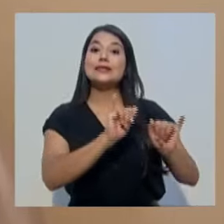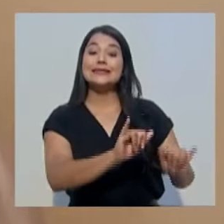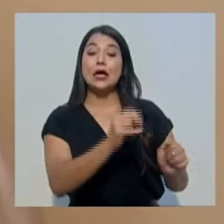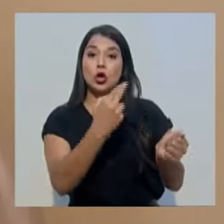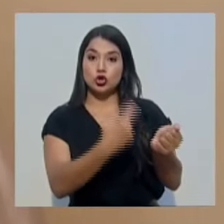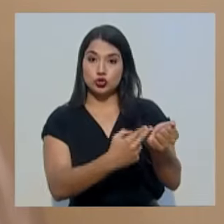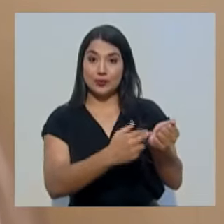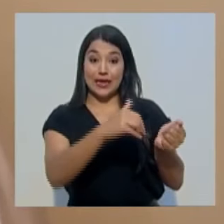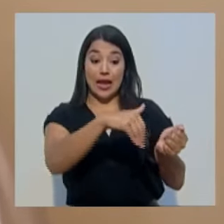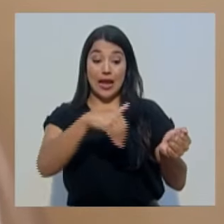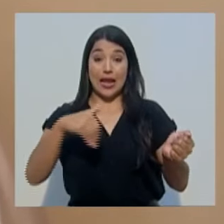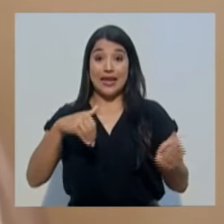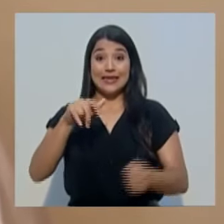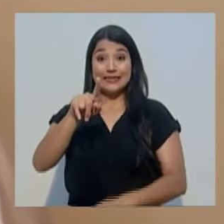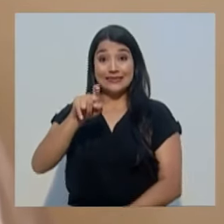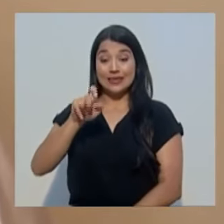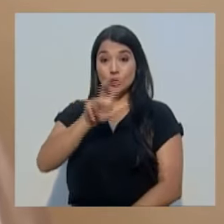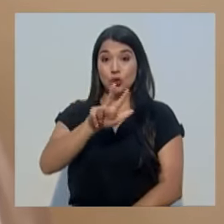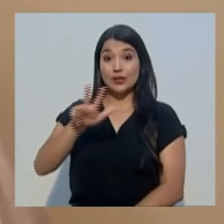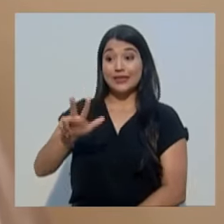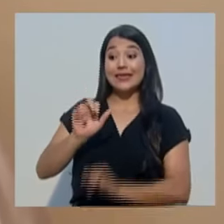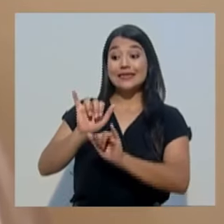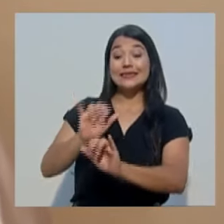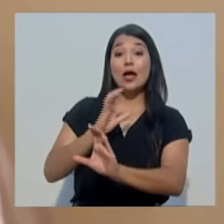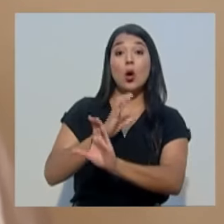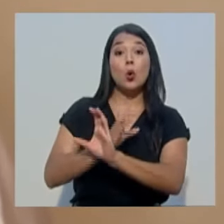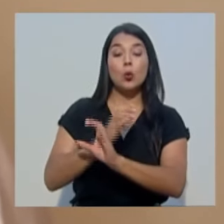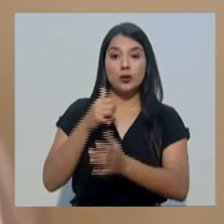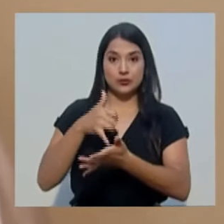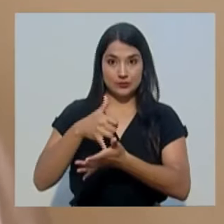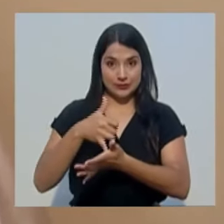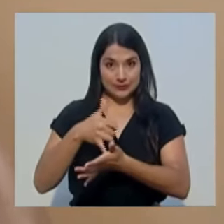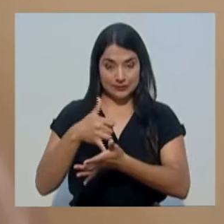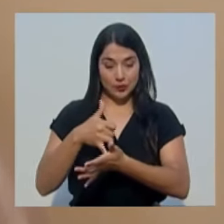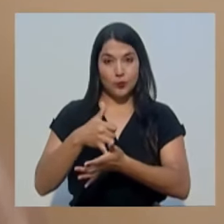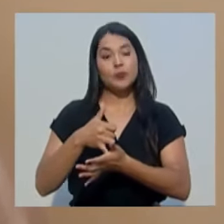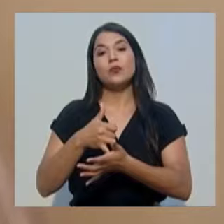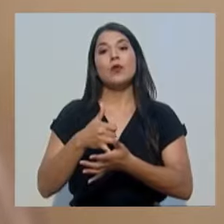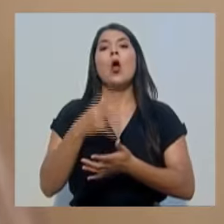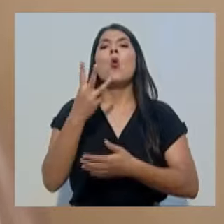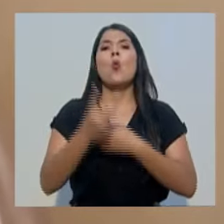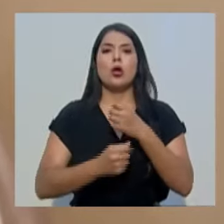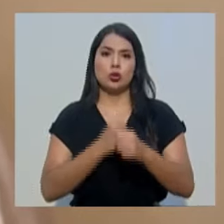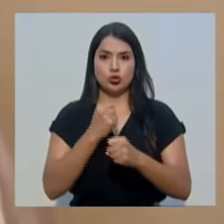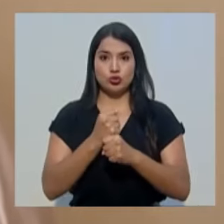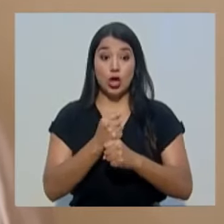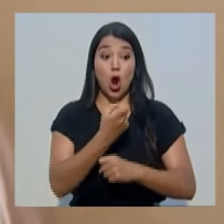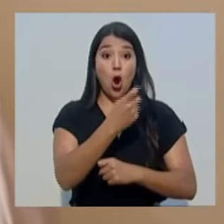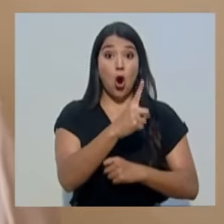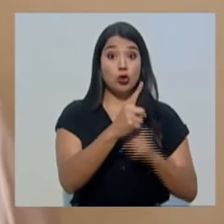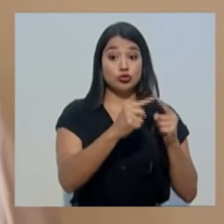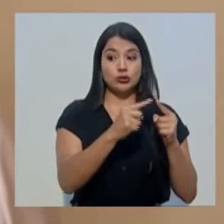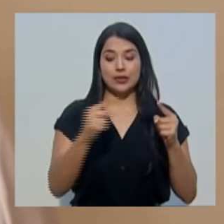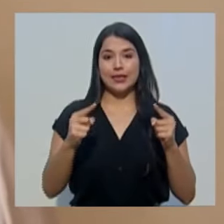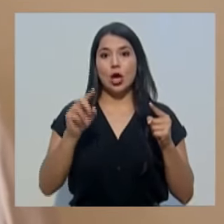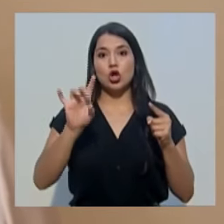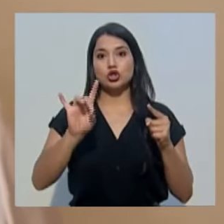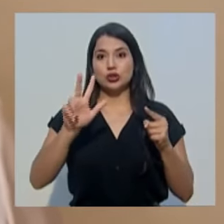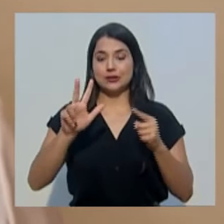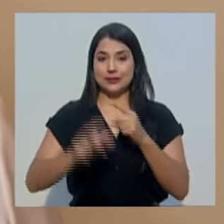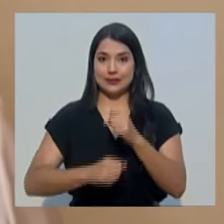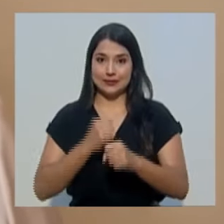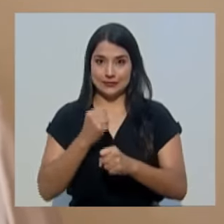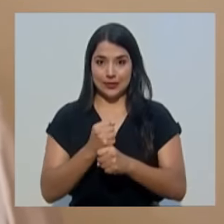hospitalizadas, 133 de ellas en unidades de cuidado intensivo, con un rango de edad de los 11 a los 83